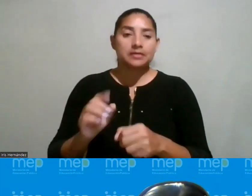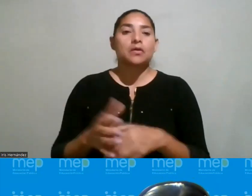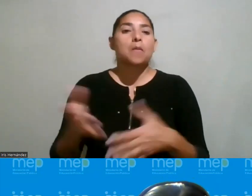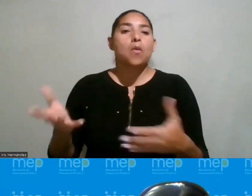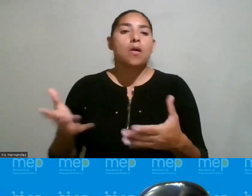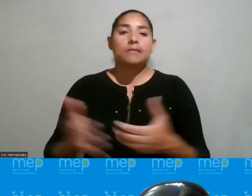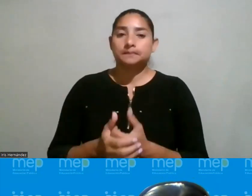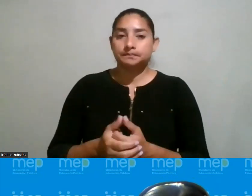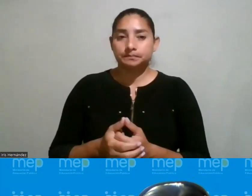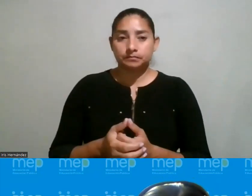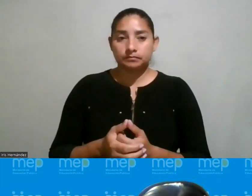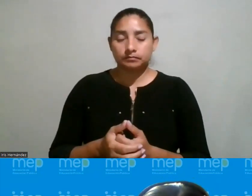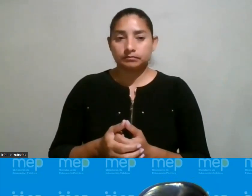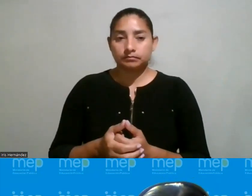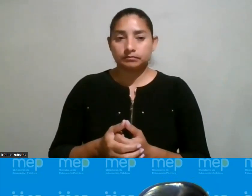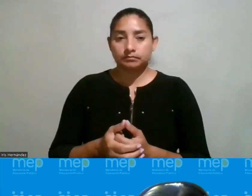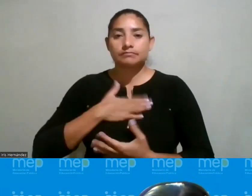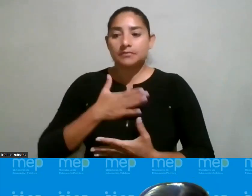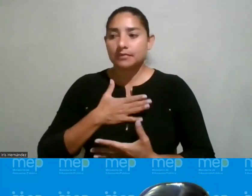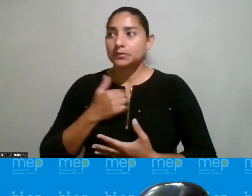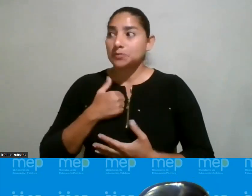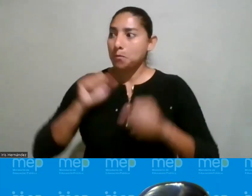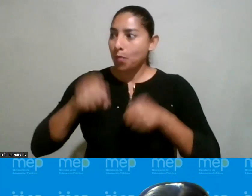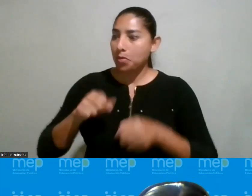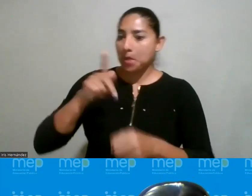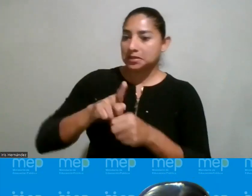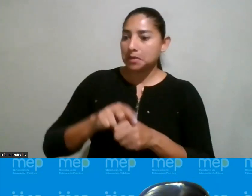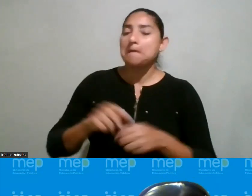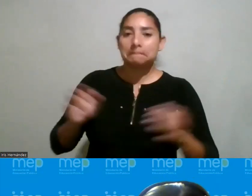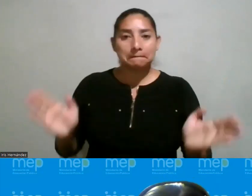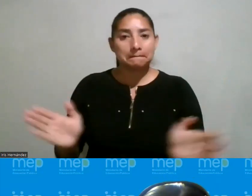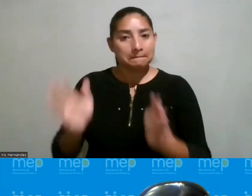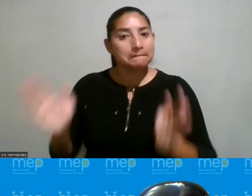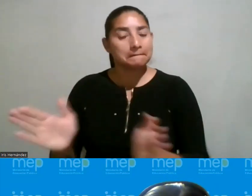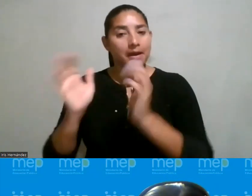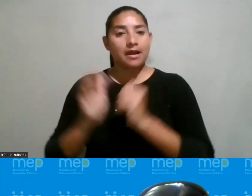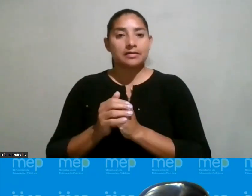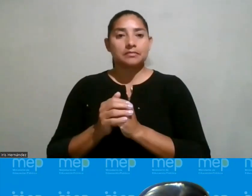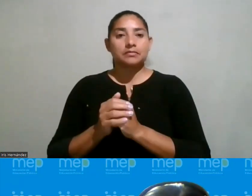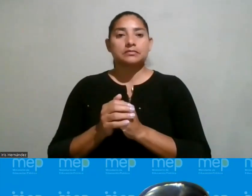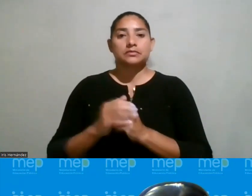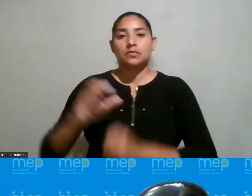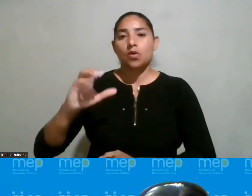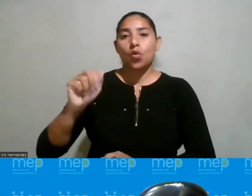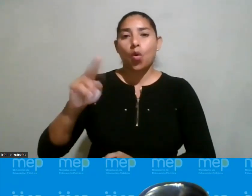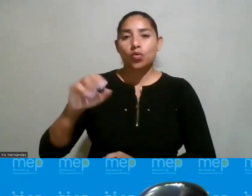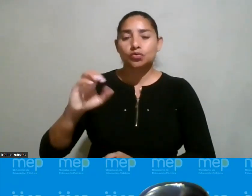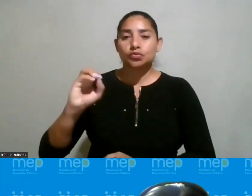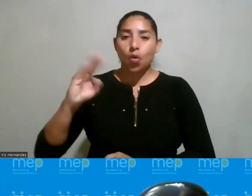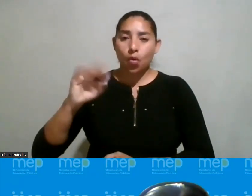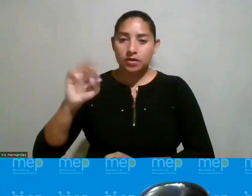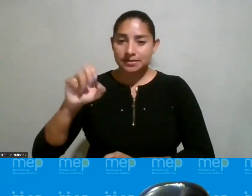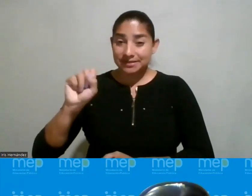que se animen a participar como en este concurso constelar para mí fue clarísimo nosotros